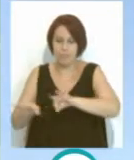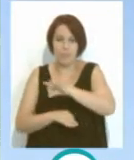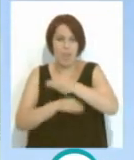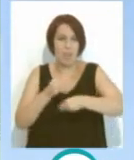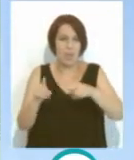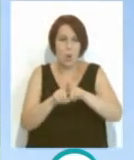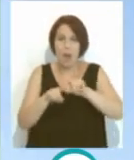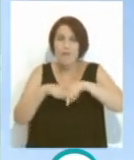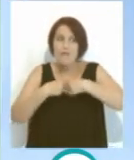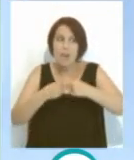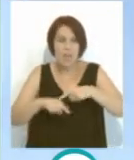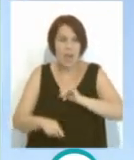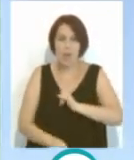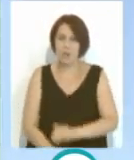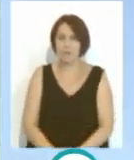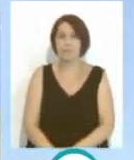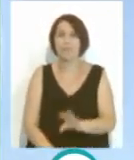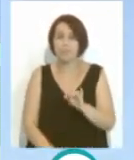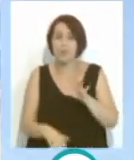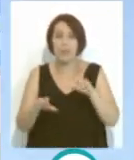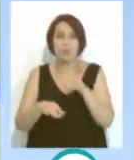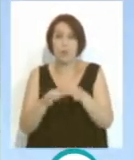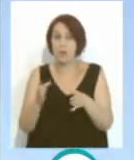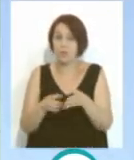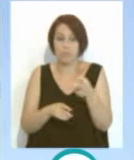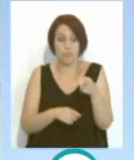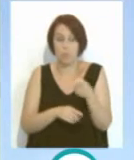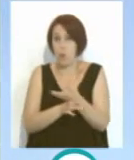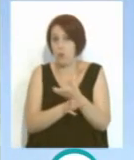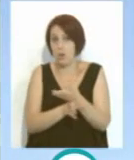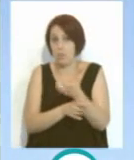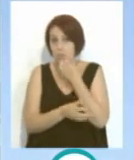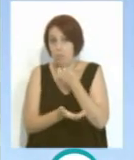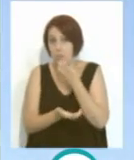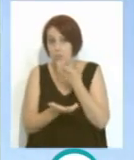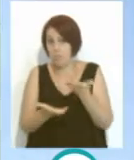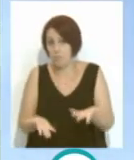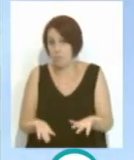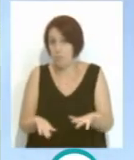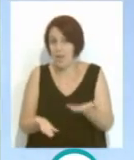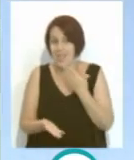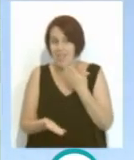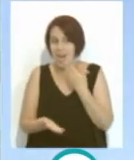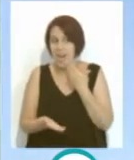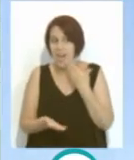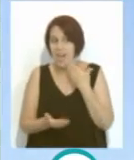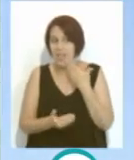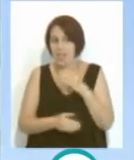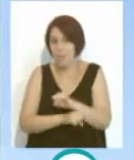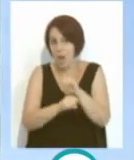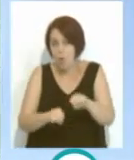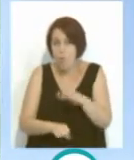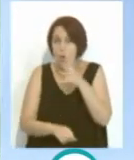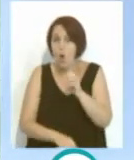auténtica piña, ¿no? Sí, bueno, en verdad, el Cádiz ha tenido suerte con jugadores de edad un poquito más avanzada, porque